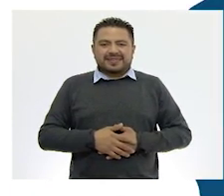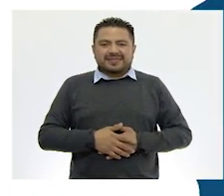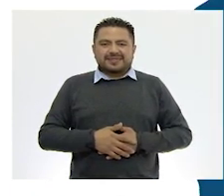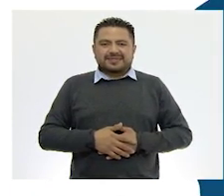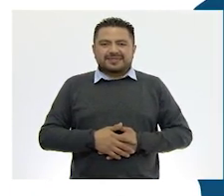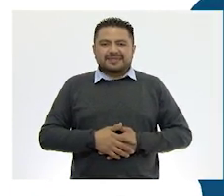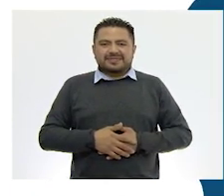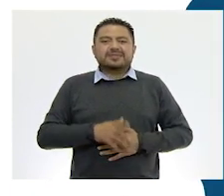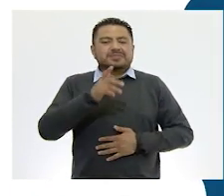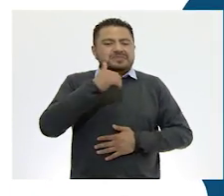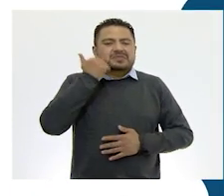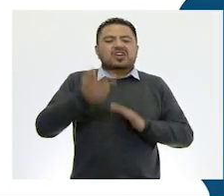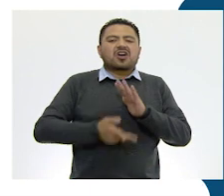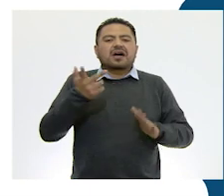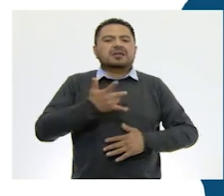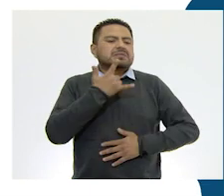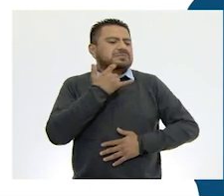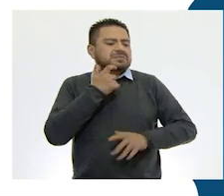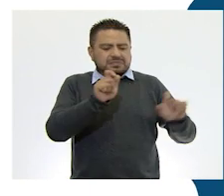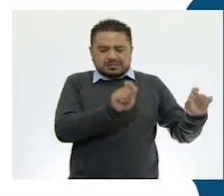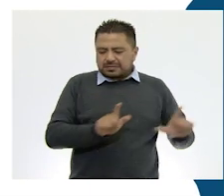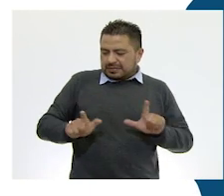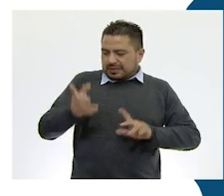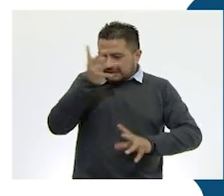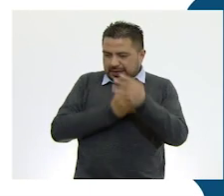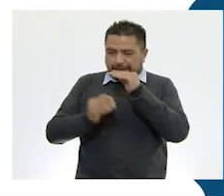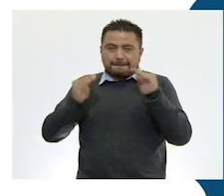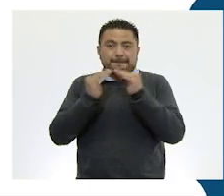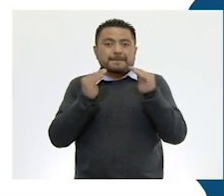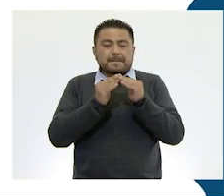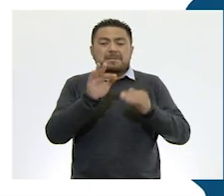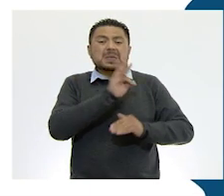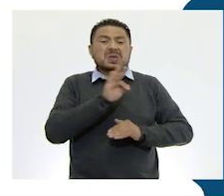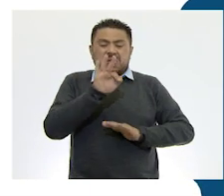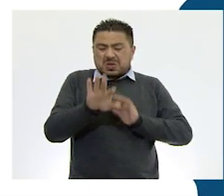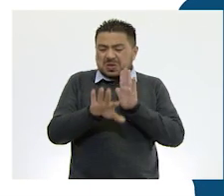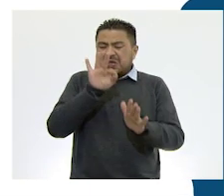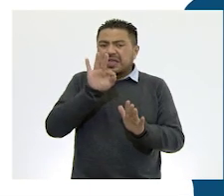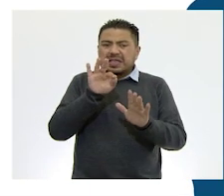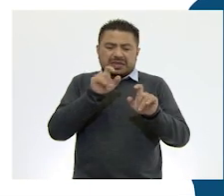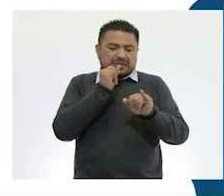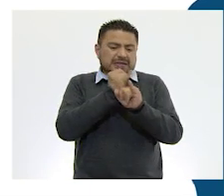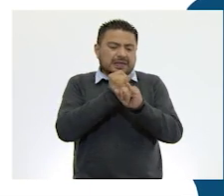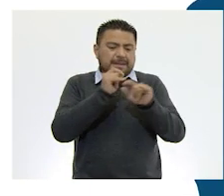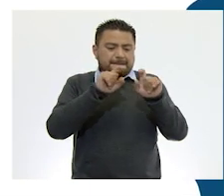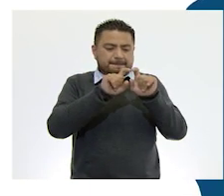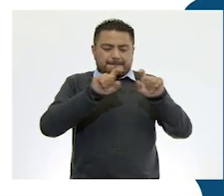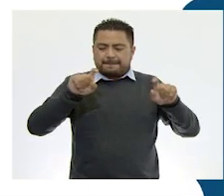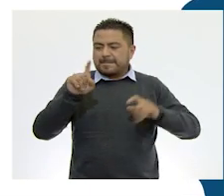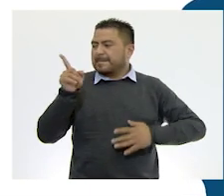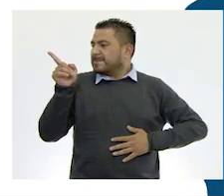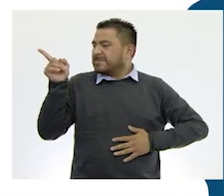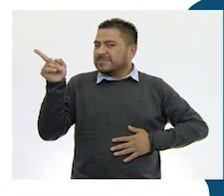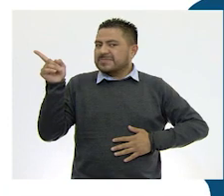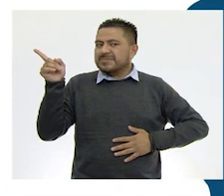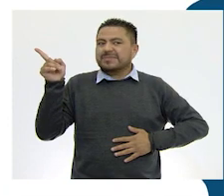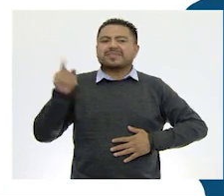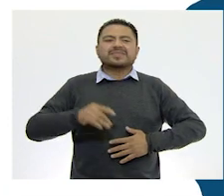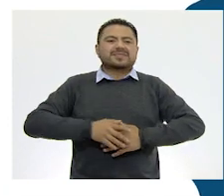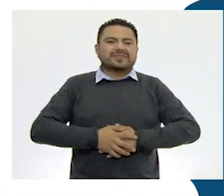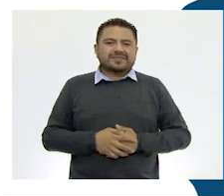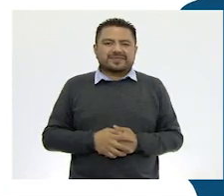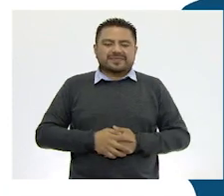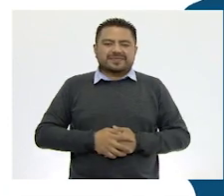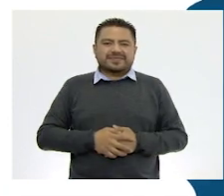Si quieres volver a ver el programa de Aprende en Casa, lo puedes encontrar en la siguiente liga. Aprende en Casa.cep